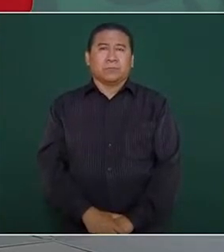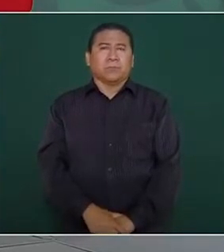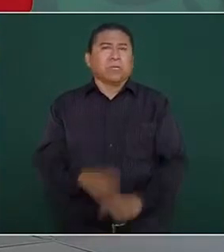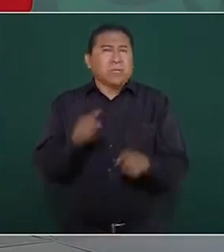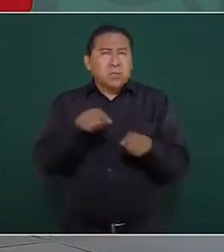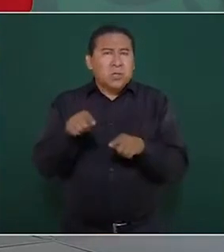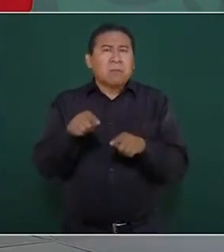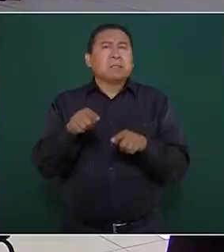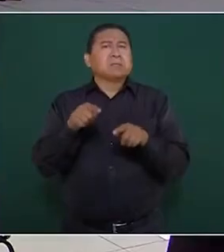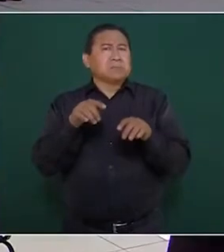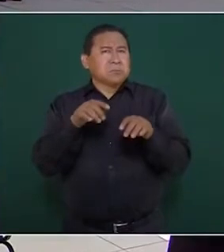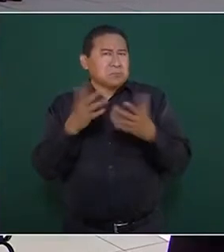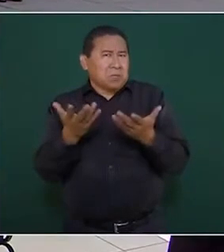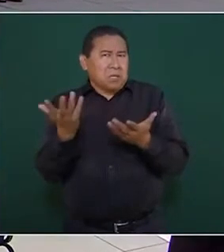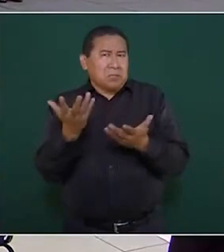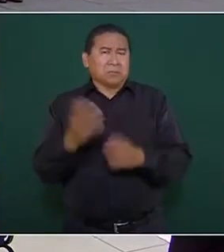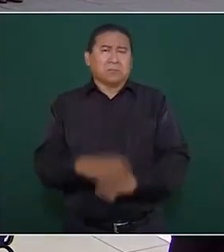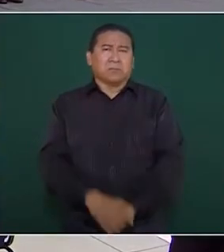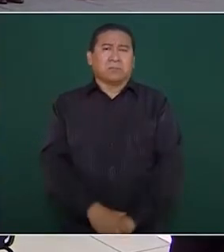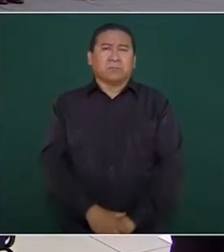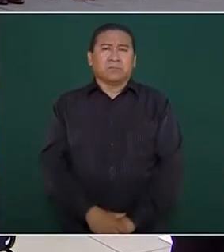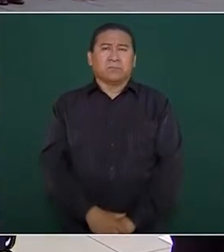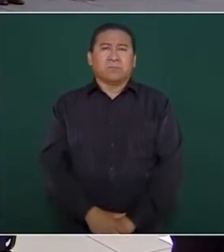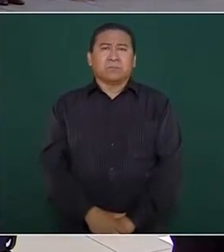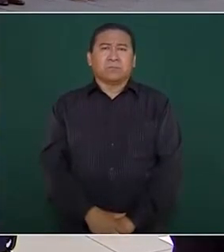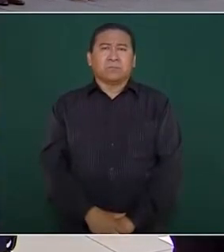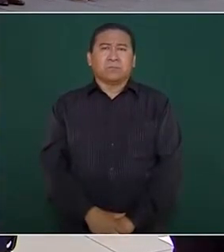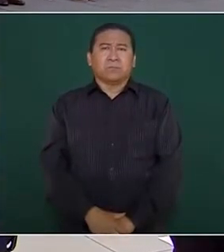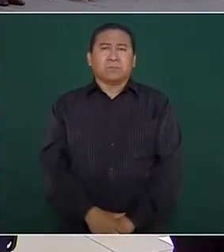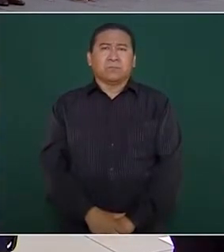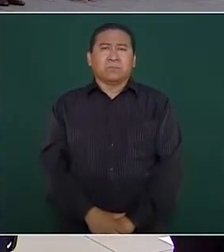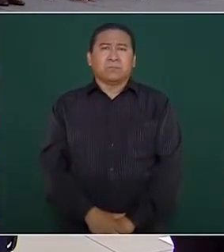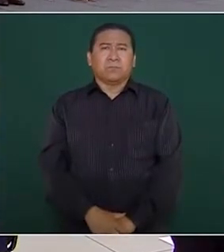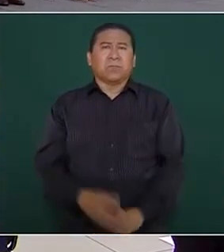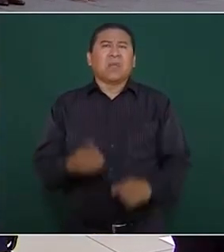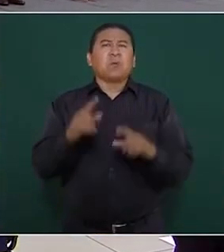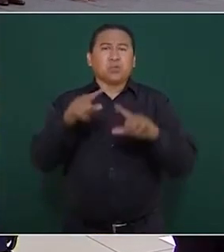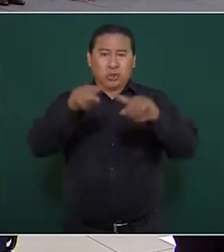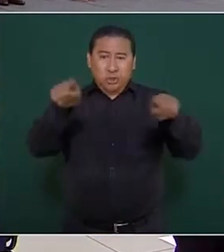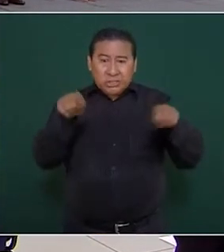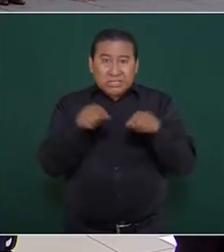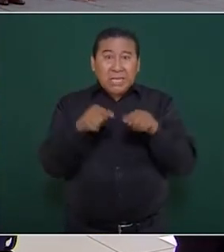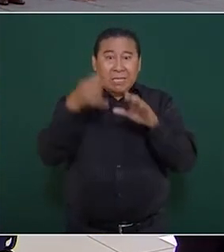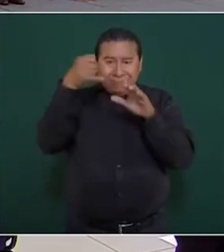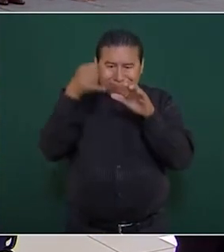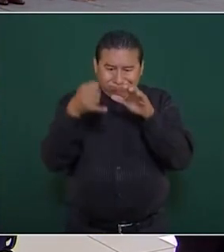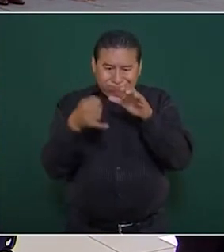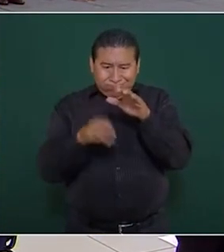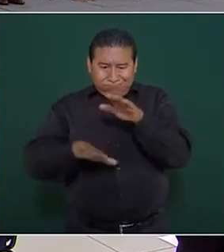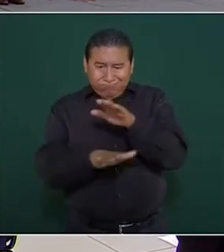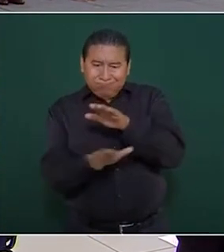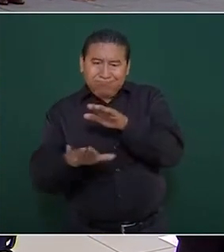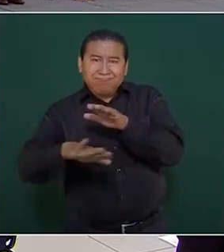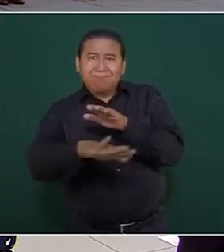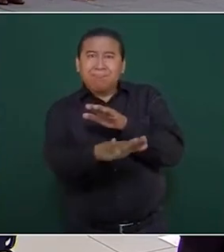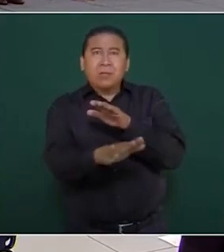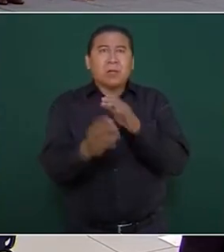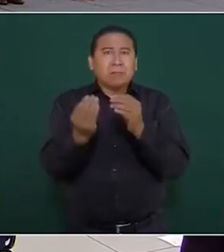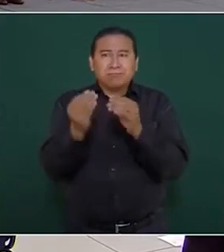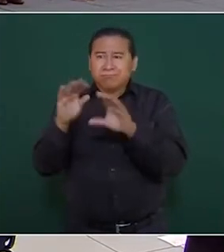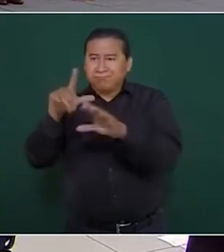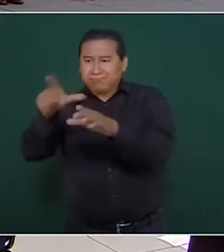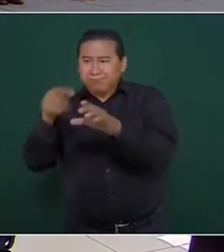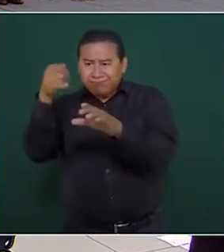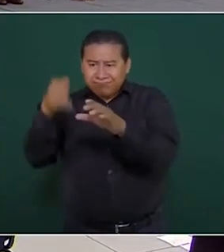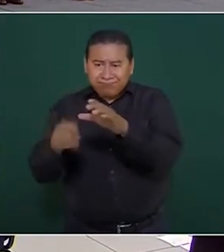zonas más delicadas, porque hay muchos cenotes y ríos submarinos, y